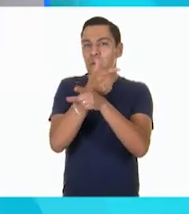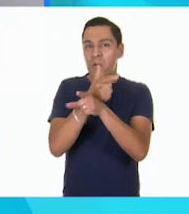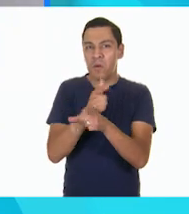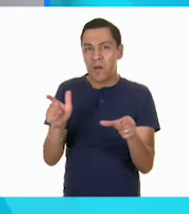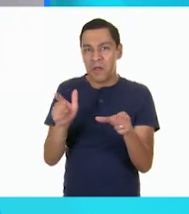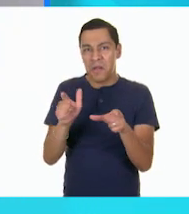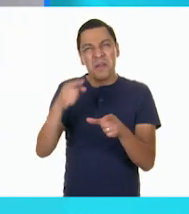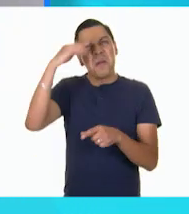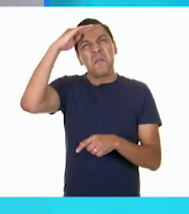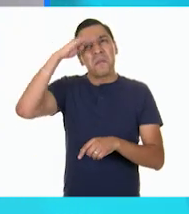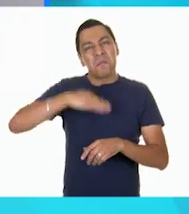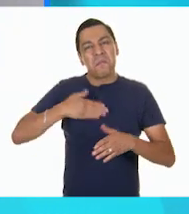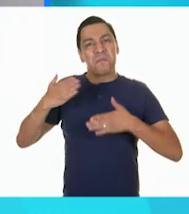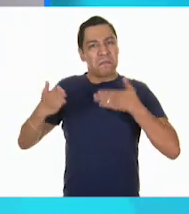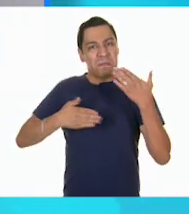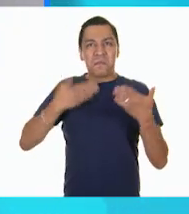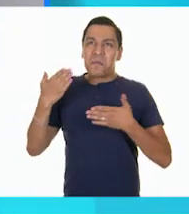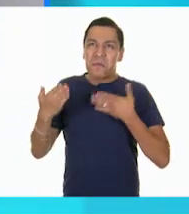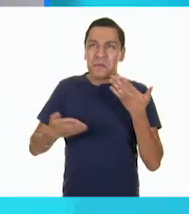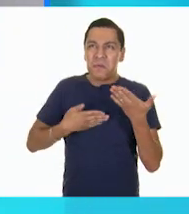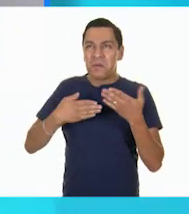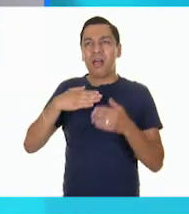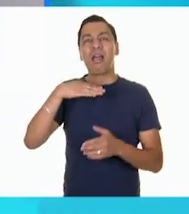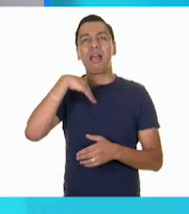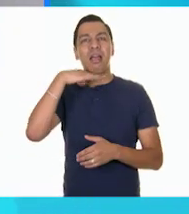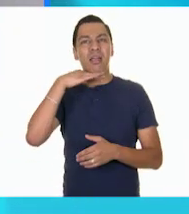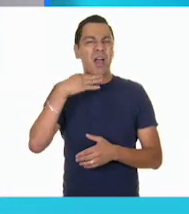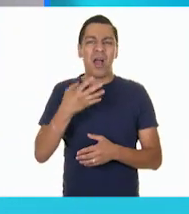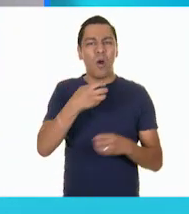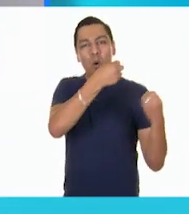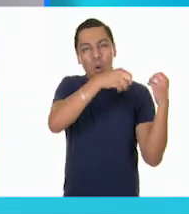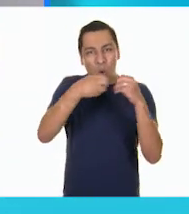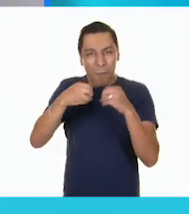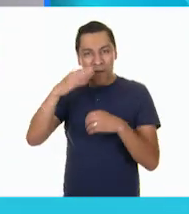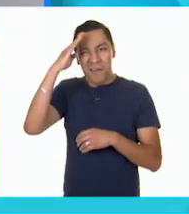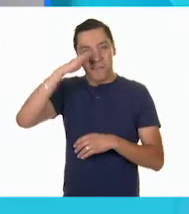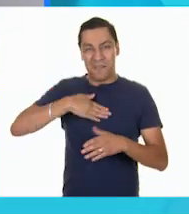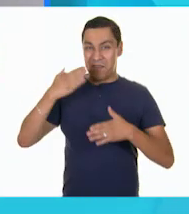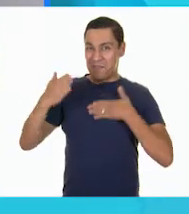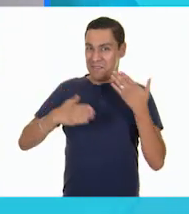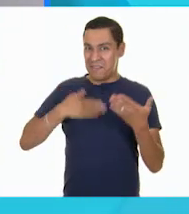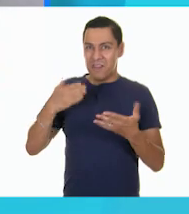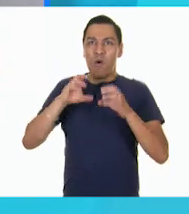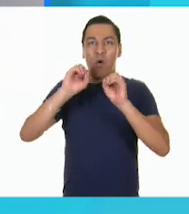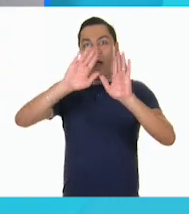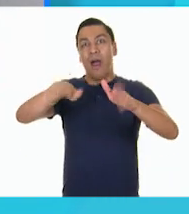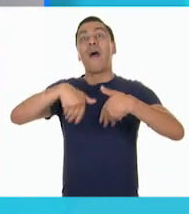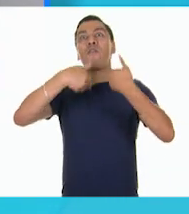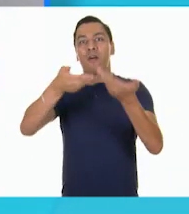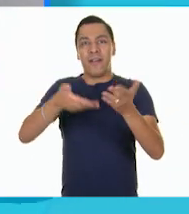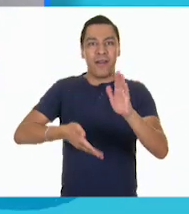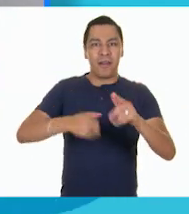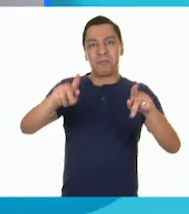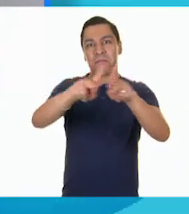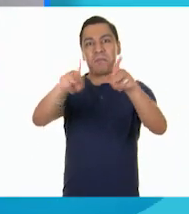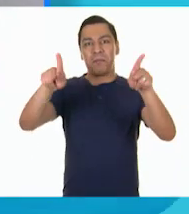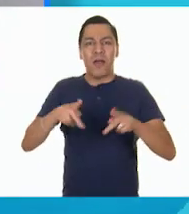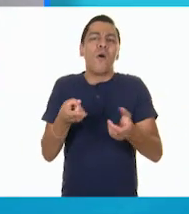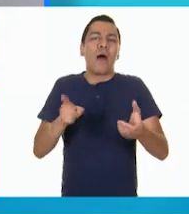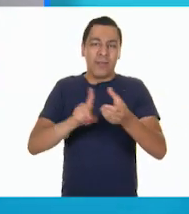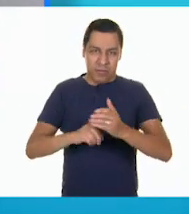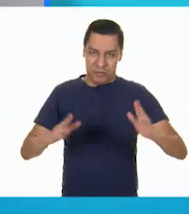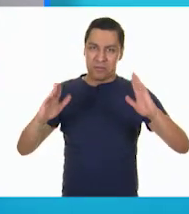divertirnos, entretenernos o distraernos. Fuera de casa al aire libre o dentro de casa.